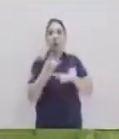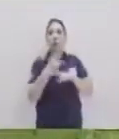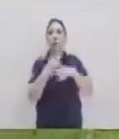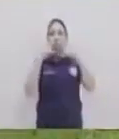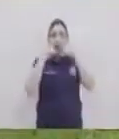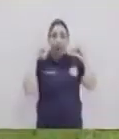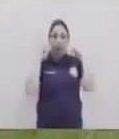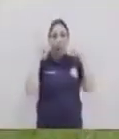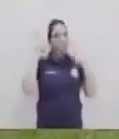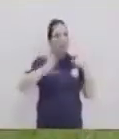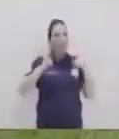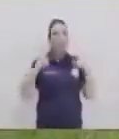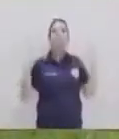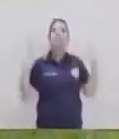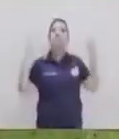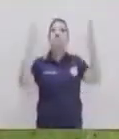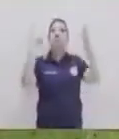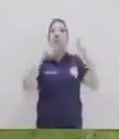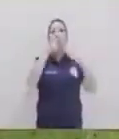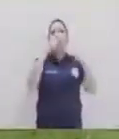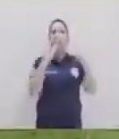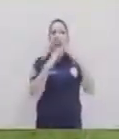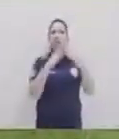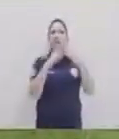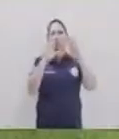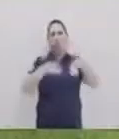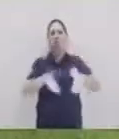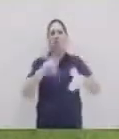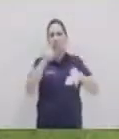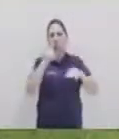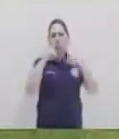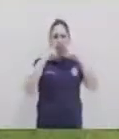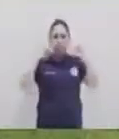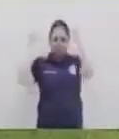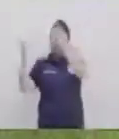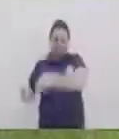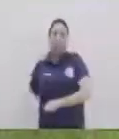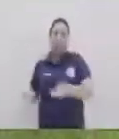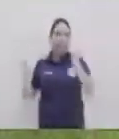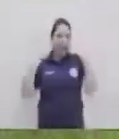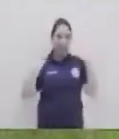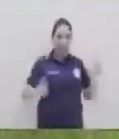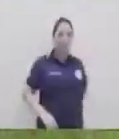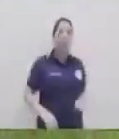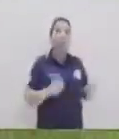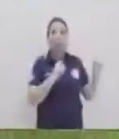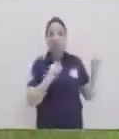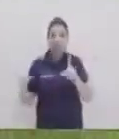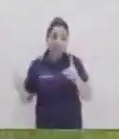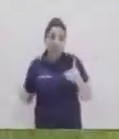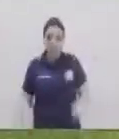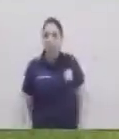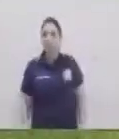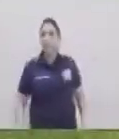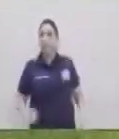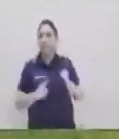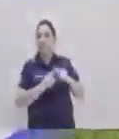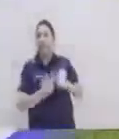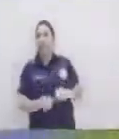utilizando mascarilla porque estoy en la intemperie pero tú en casa puedes trabajar sin mascarilla estamos listos